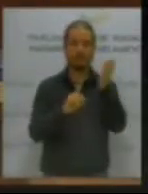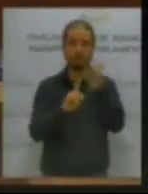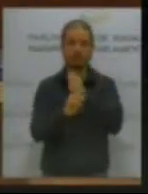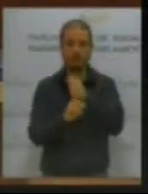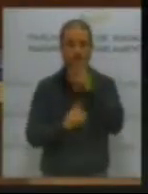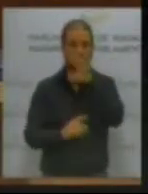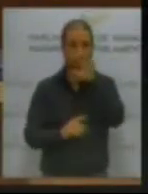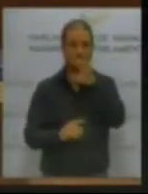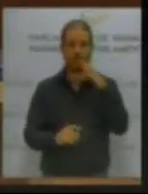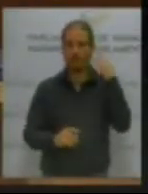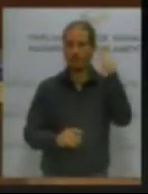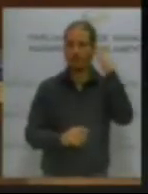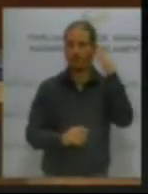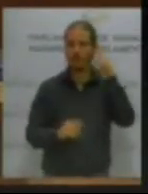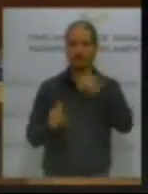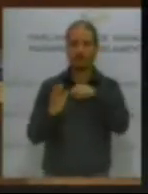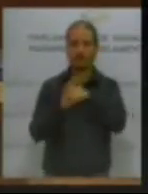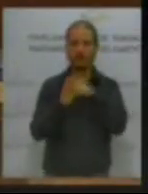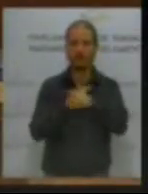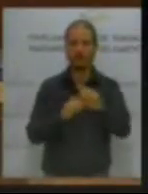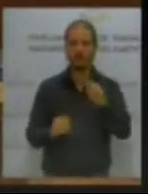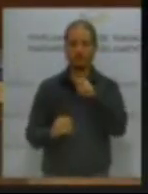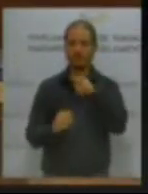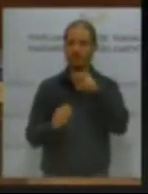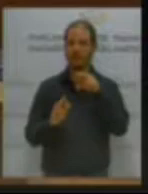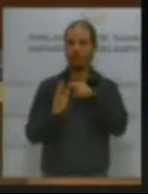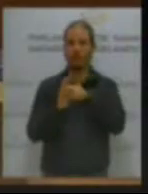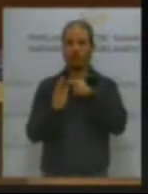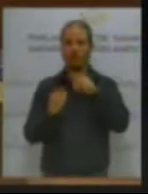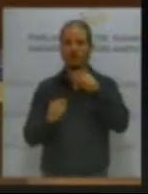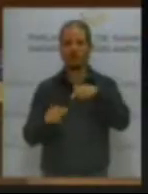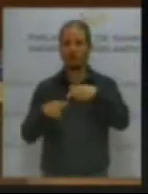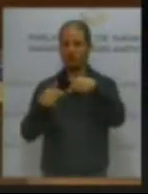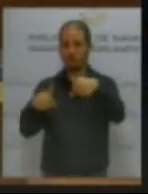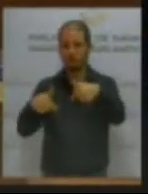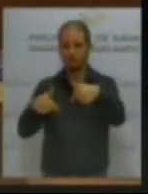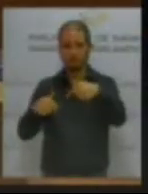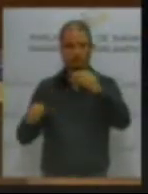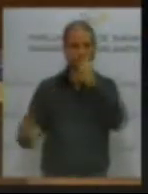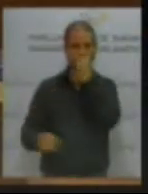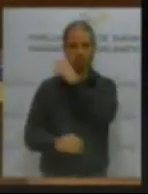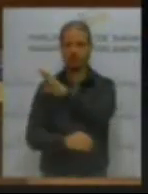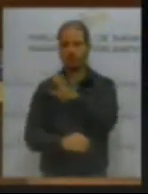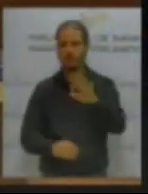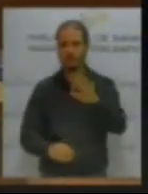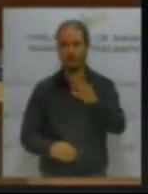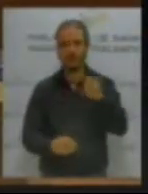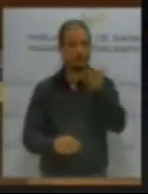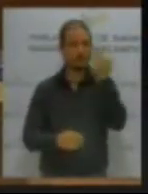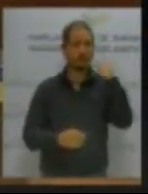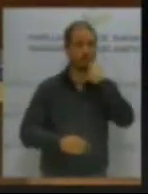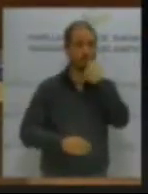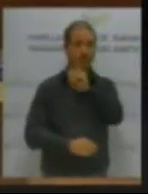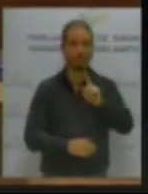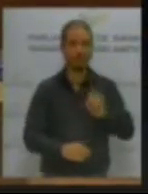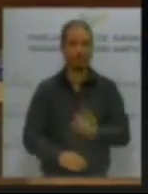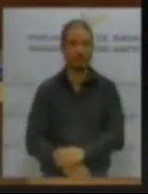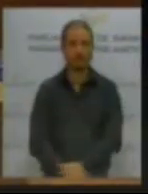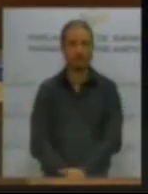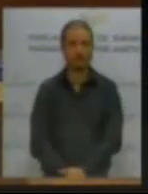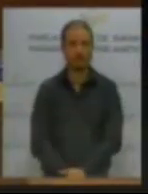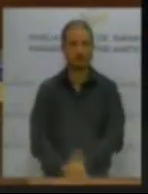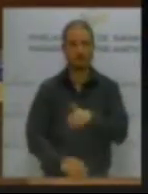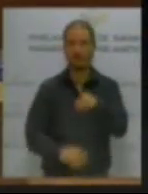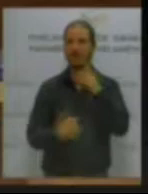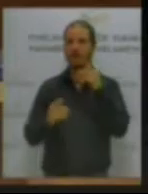cuestión de gestión de residuos. Se la encontraron, eso no lo ha dicho ninguno, con unas tasas de